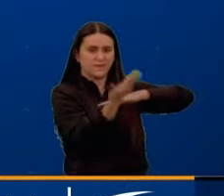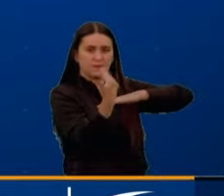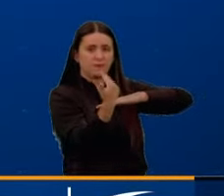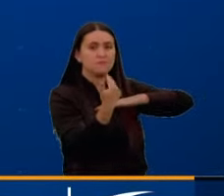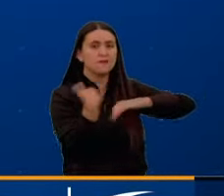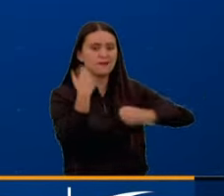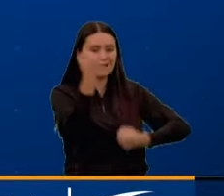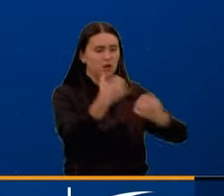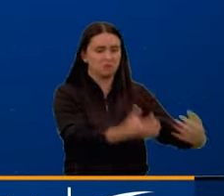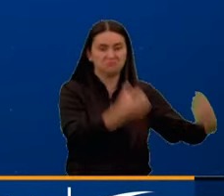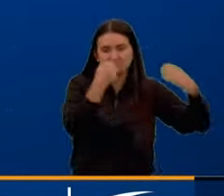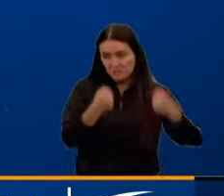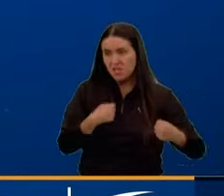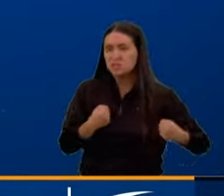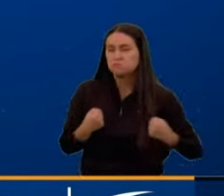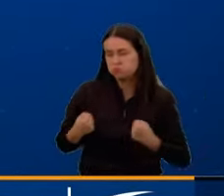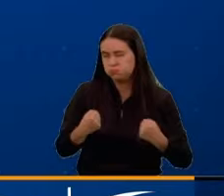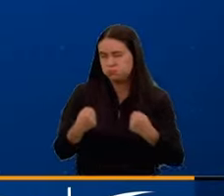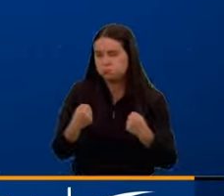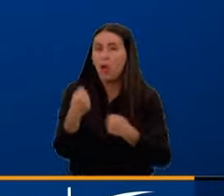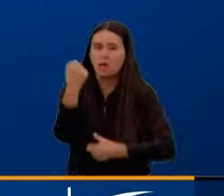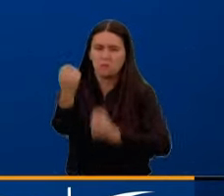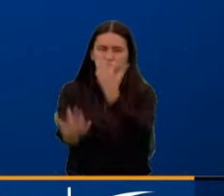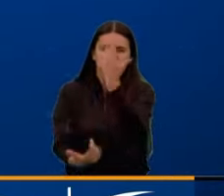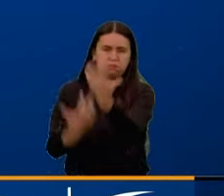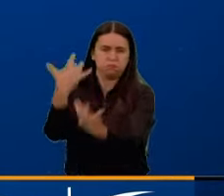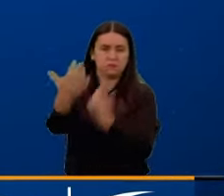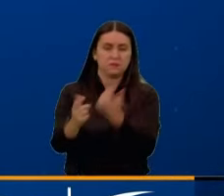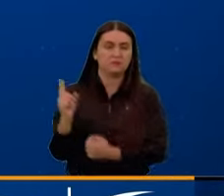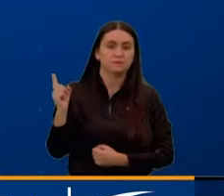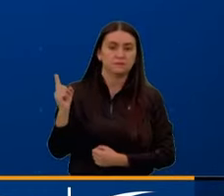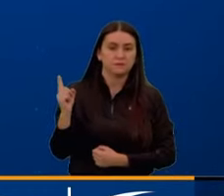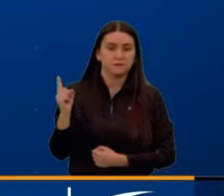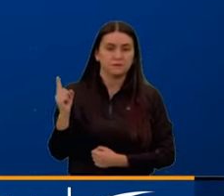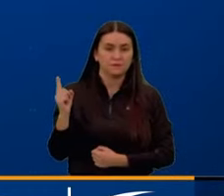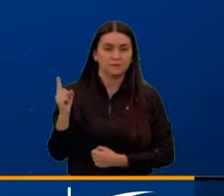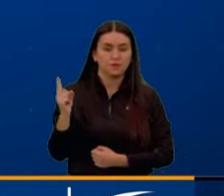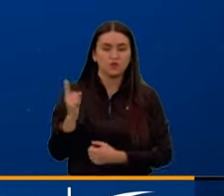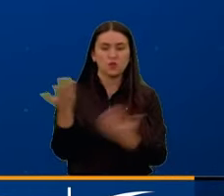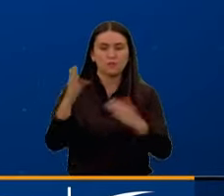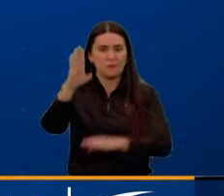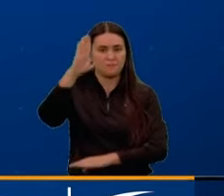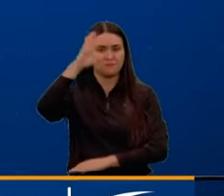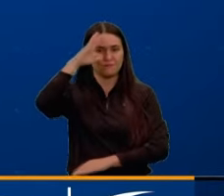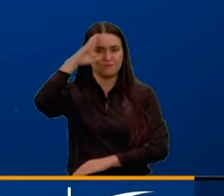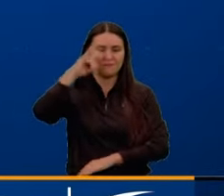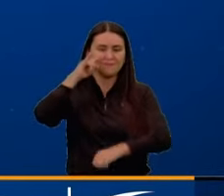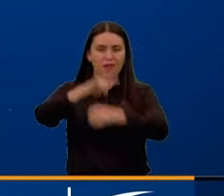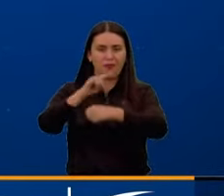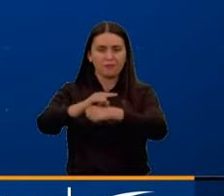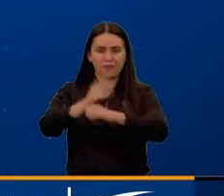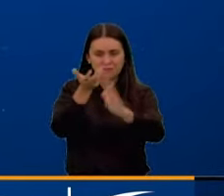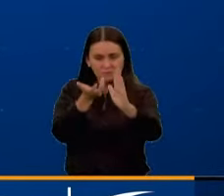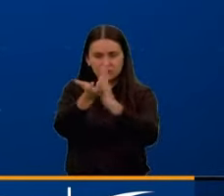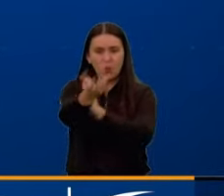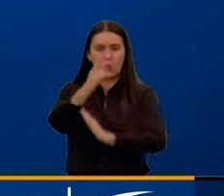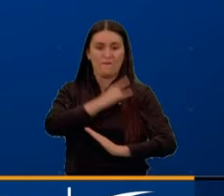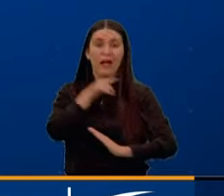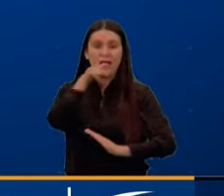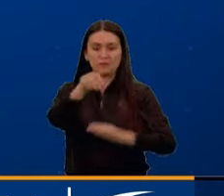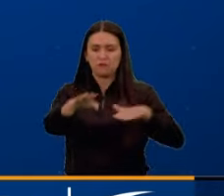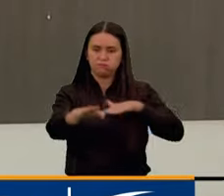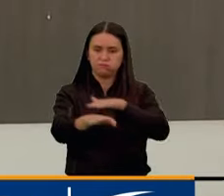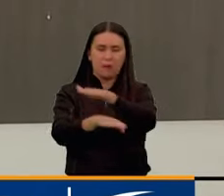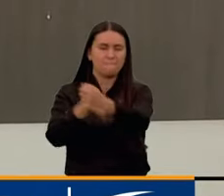vehículo que posteriormente fue quemado en una de las porterías de la Universidad de Antioquia. Se utilizaron